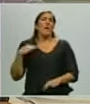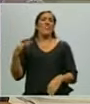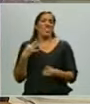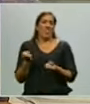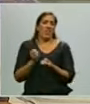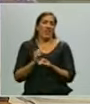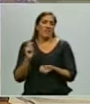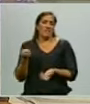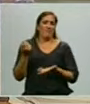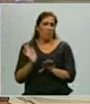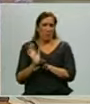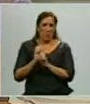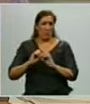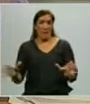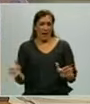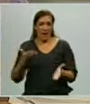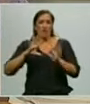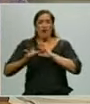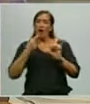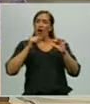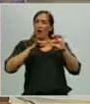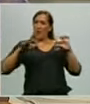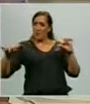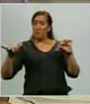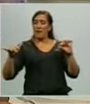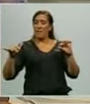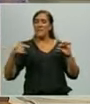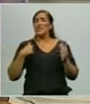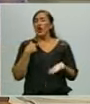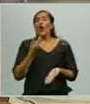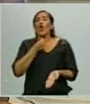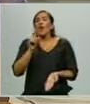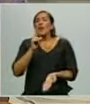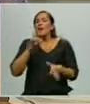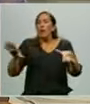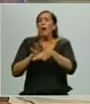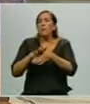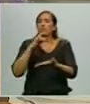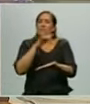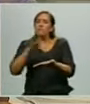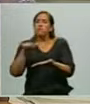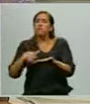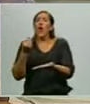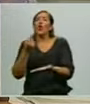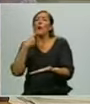palabras. Y finalizaba, eso sí lo voy a repetir, porque es bueno, decía punto, amén.